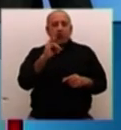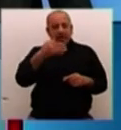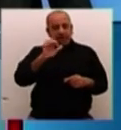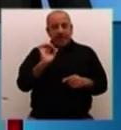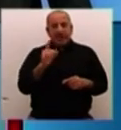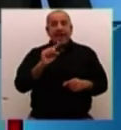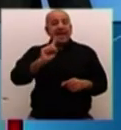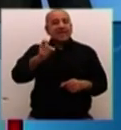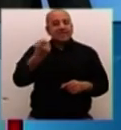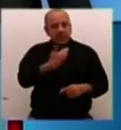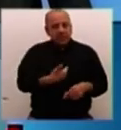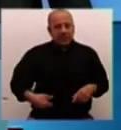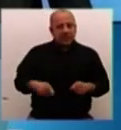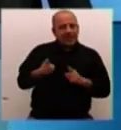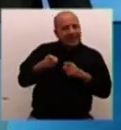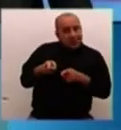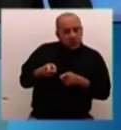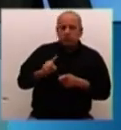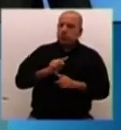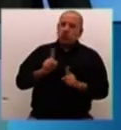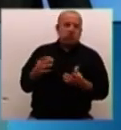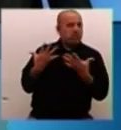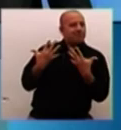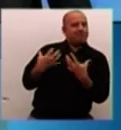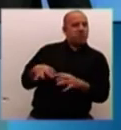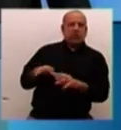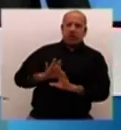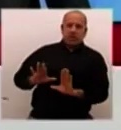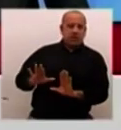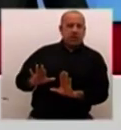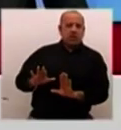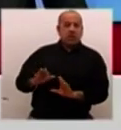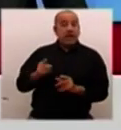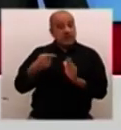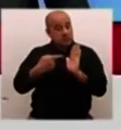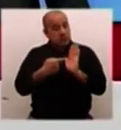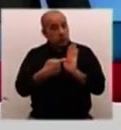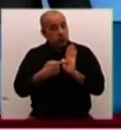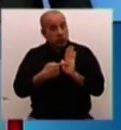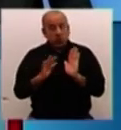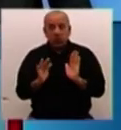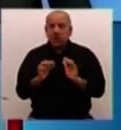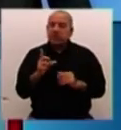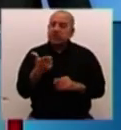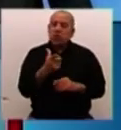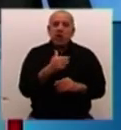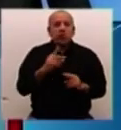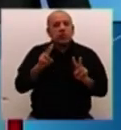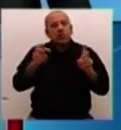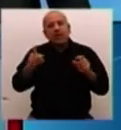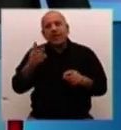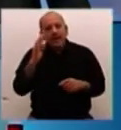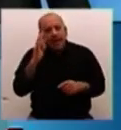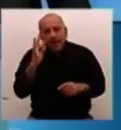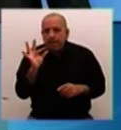lo que de alguna manera representa una cierta amnistía. Y este es el punto más delicado. Porque si no hay amnistía, es muy difícil pedirle